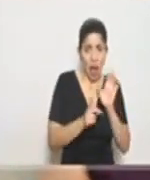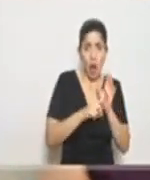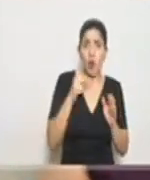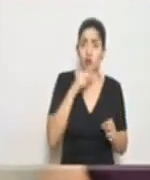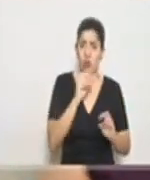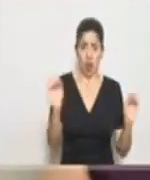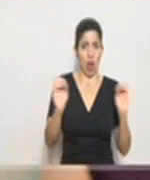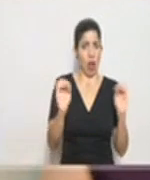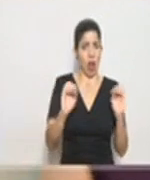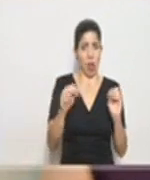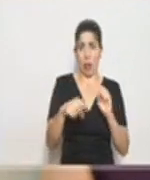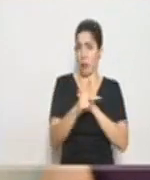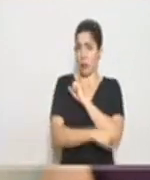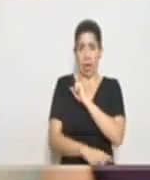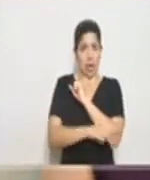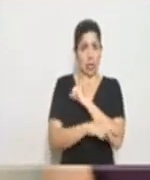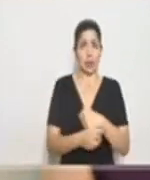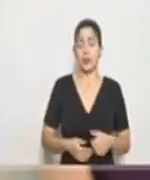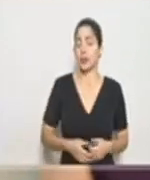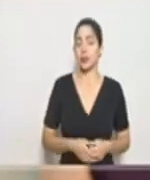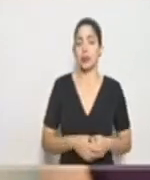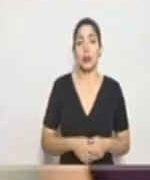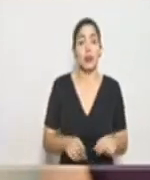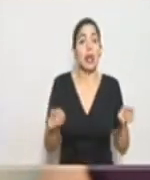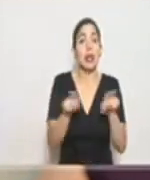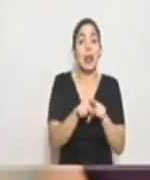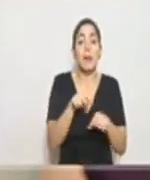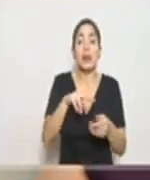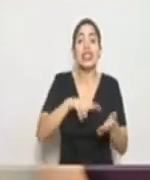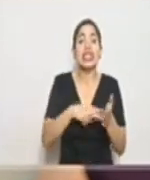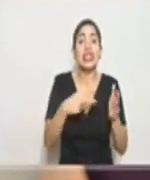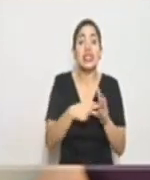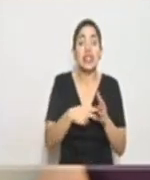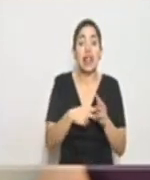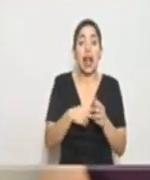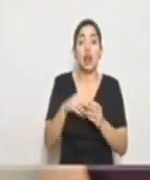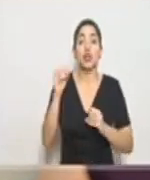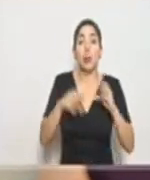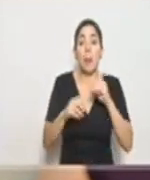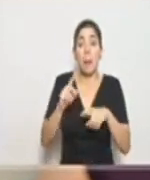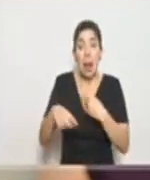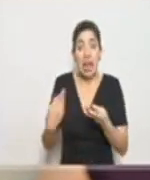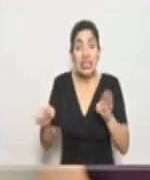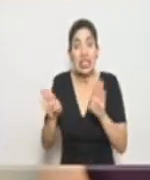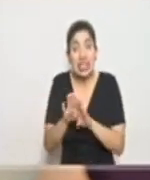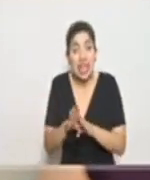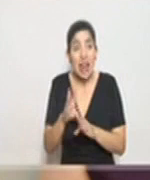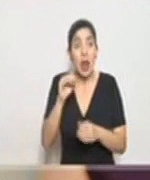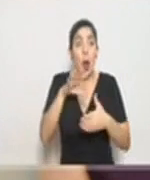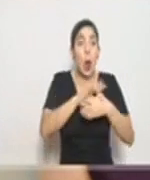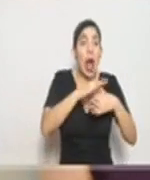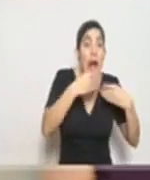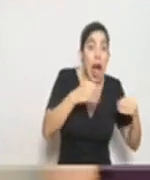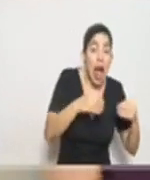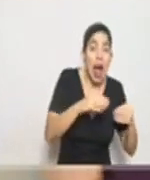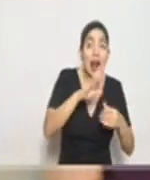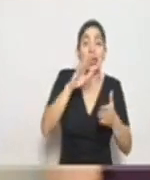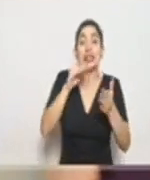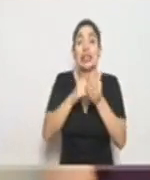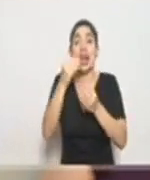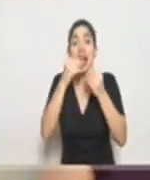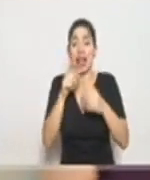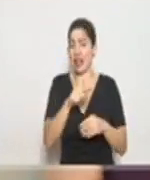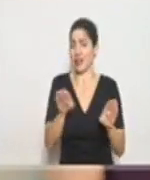alerta roja para el país. Tampoco esto implica cierre de supermercados, carnicerías y otros centros de